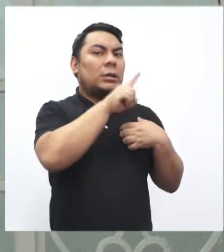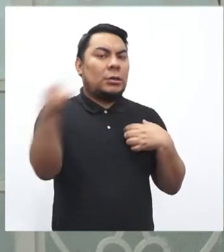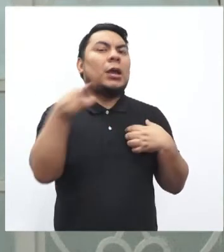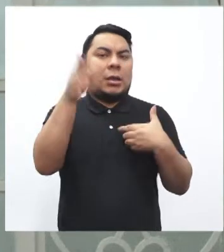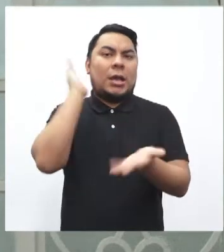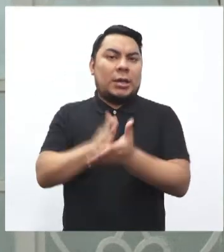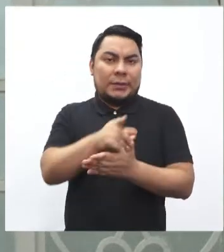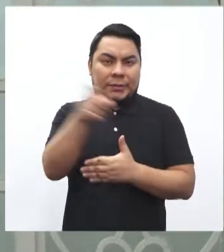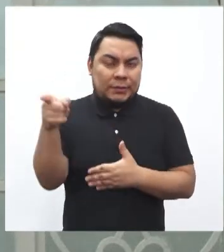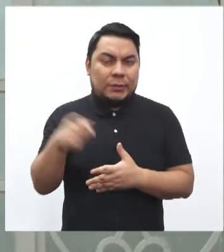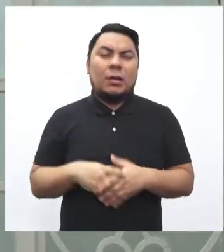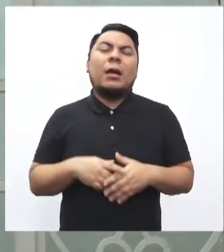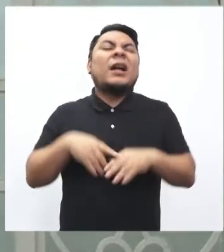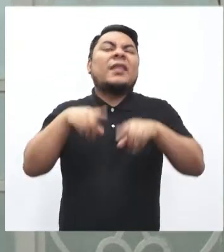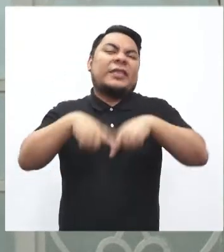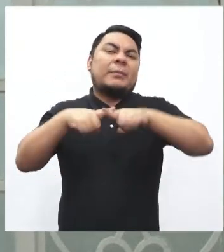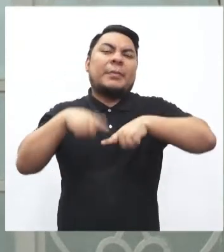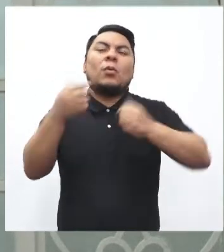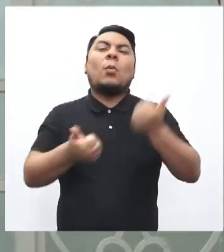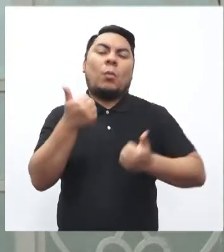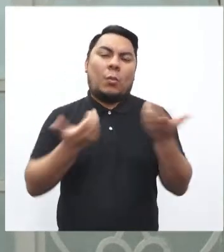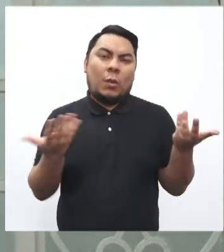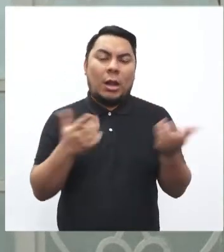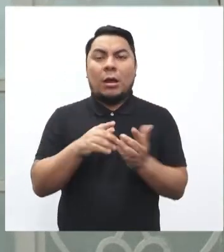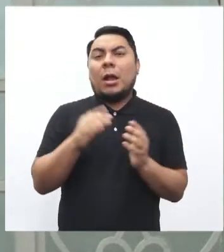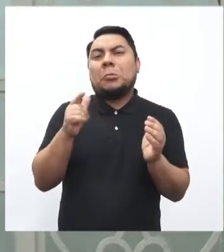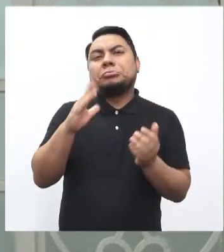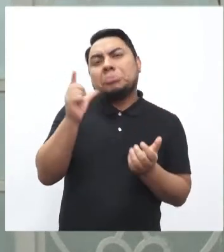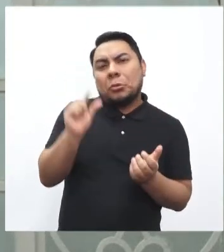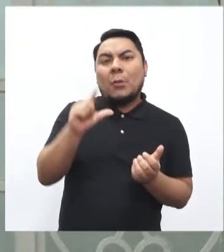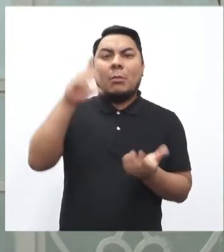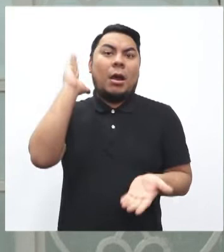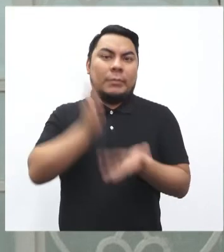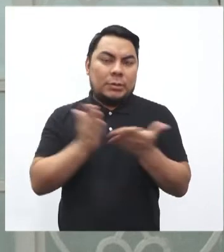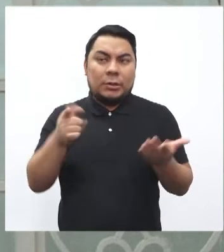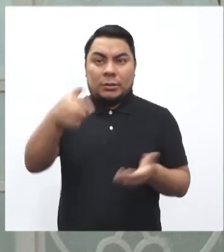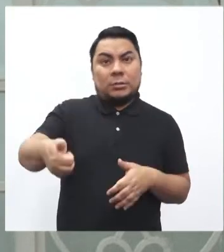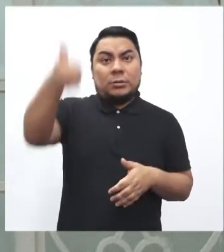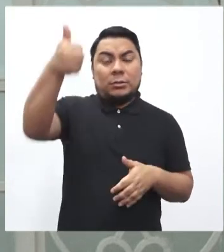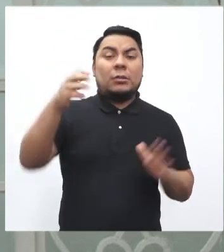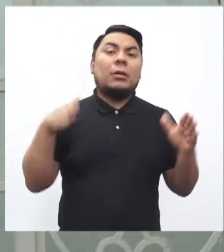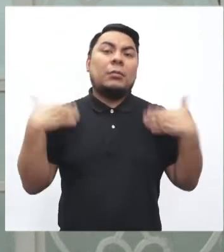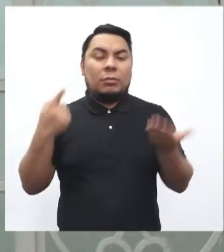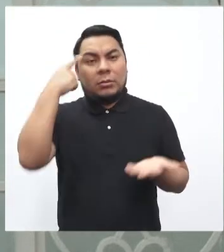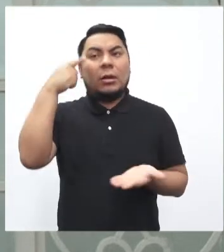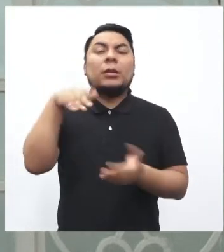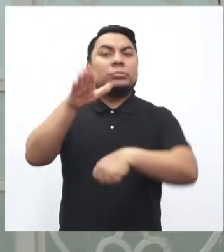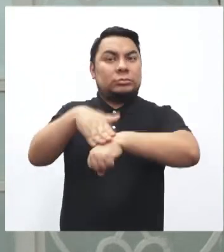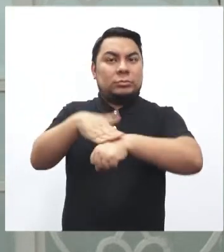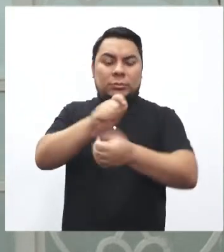infracciones. De acuerdo a la gravedad de estas infracciones, el funcionario podría ser pasible de una